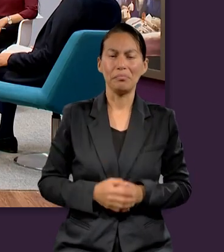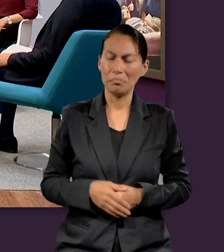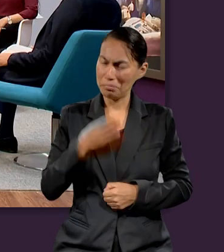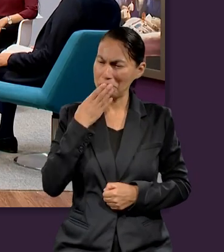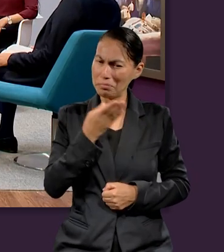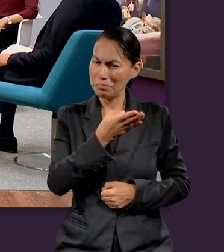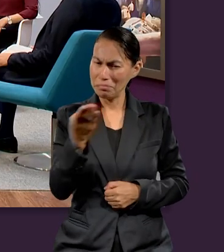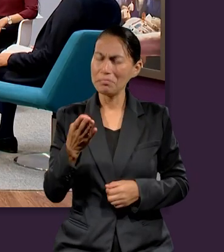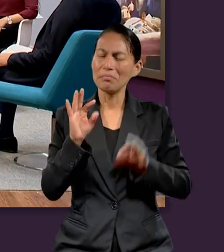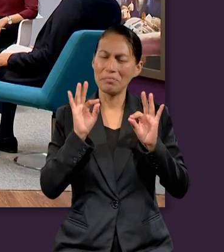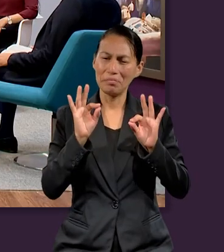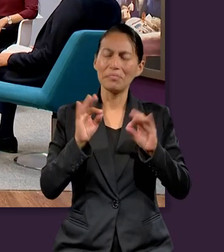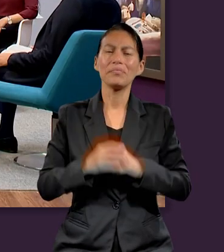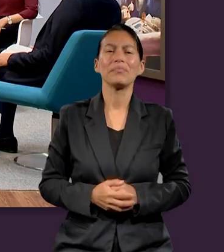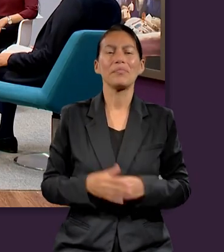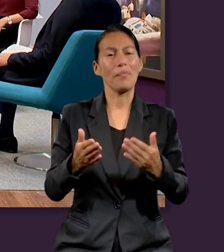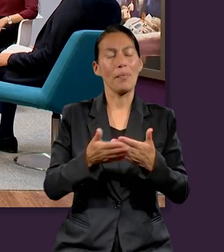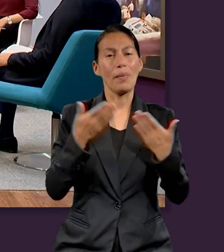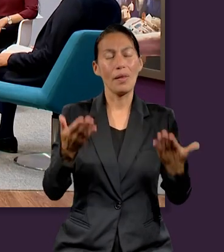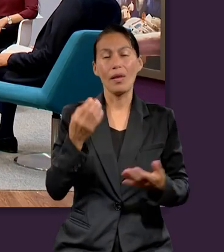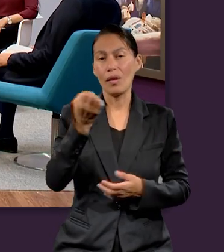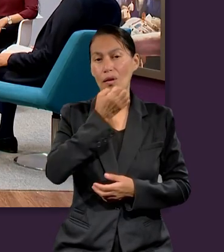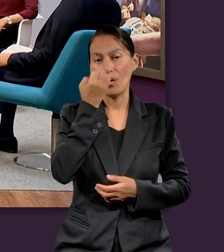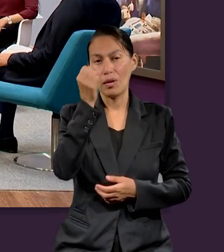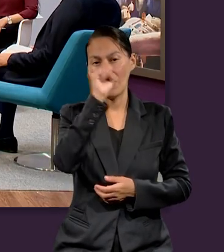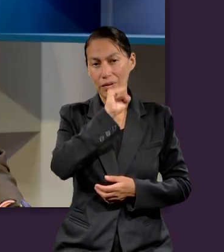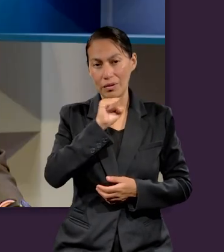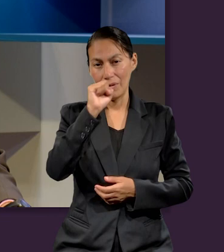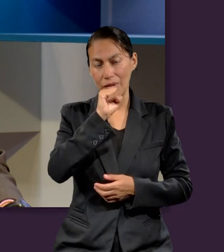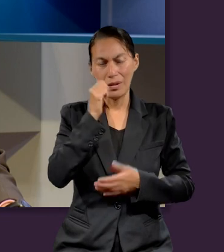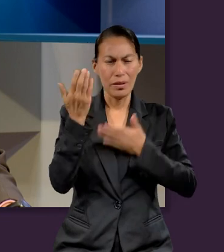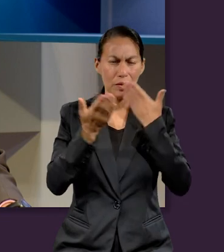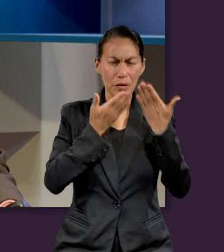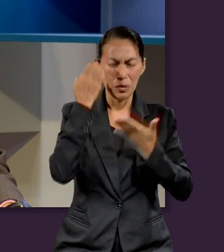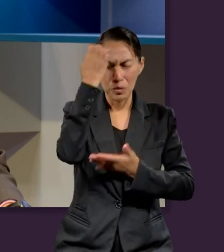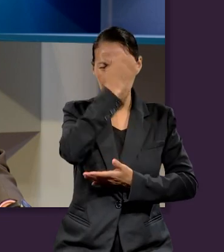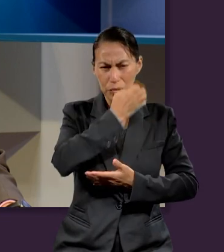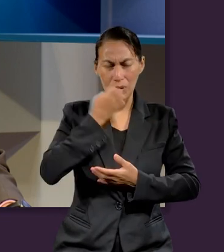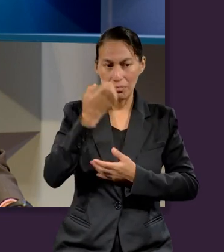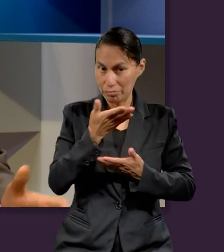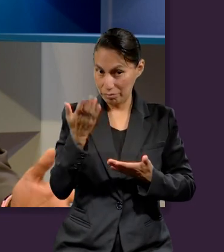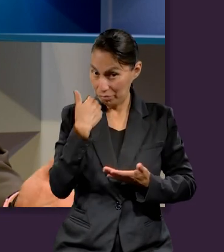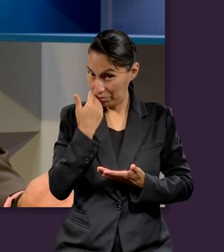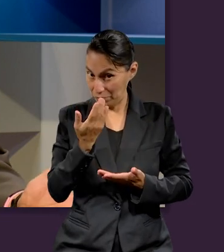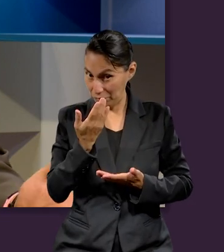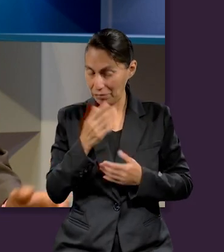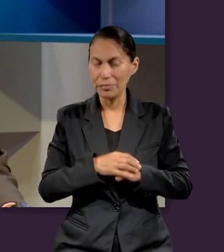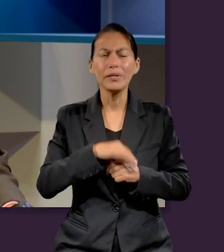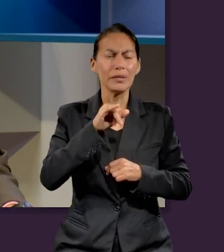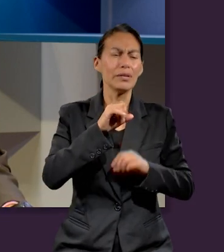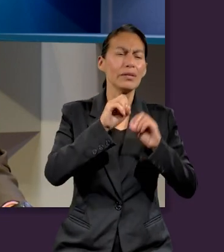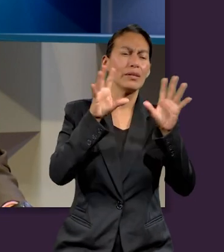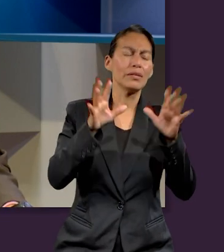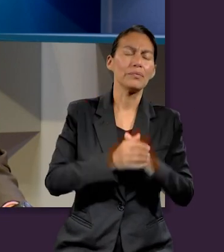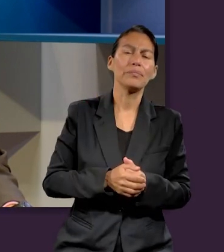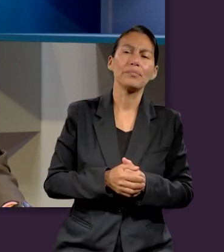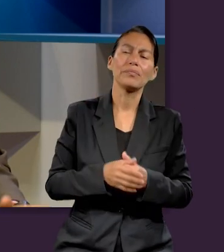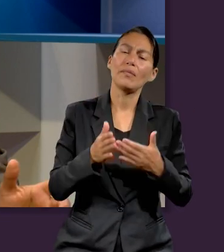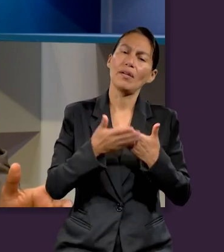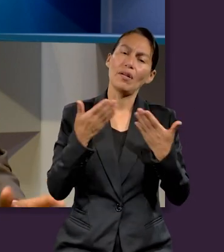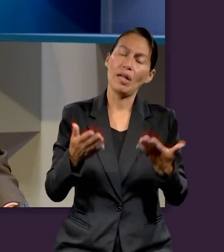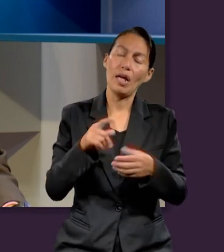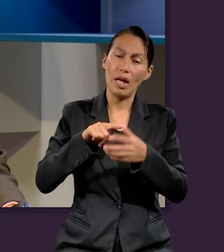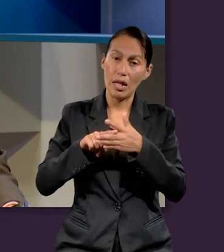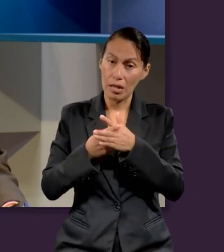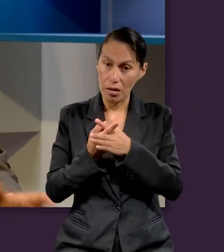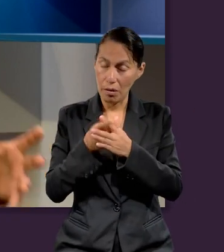Excelente, bienvenido chicos. Pues vamos a analizar la Escuela Sabática de esta semana, ¿les parece? Claro que sí. Y quiero comenzar con